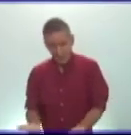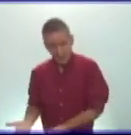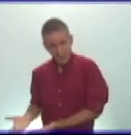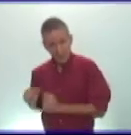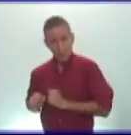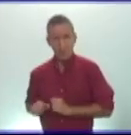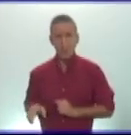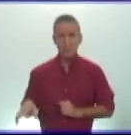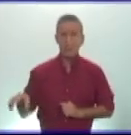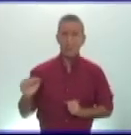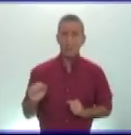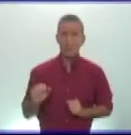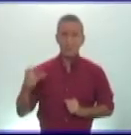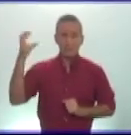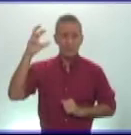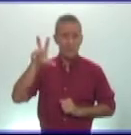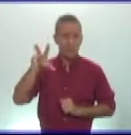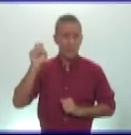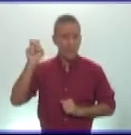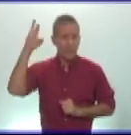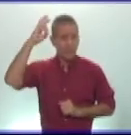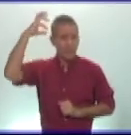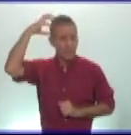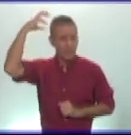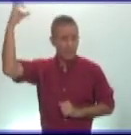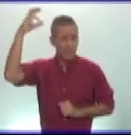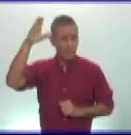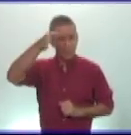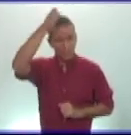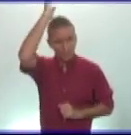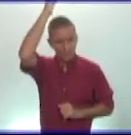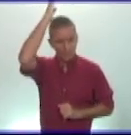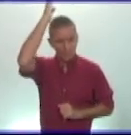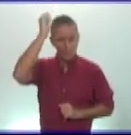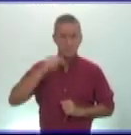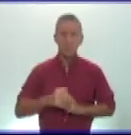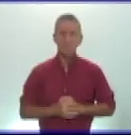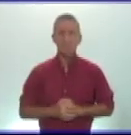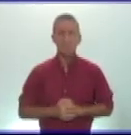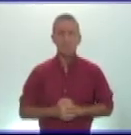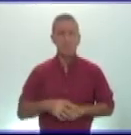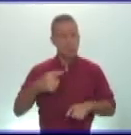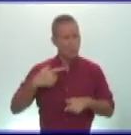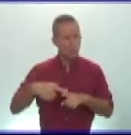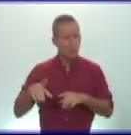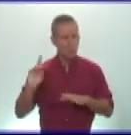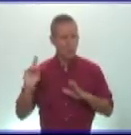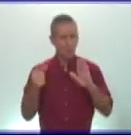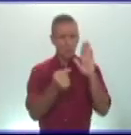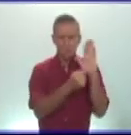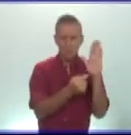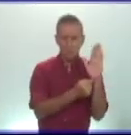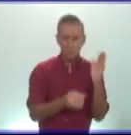ejercen el poder los reyes romanos y etruscos otro dato que podemos agregar sobre esta